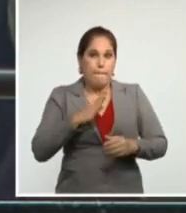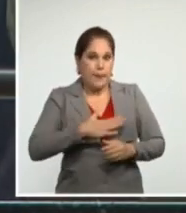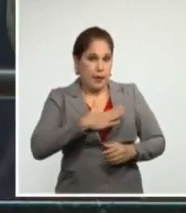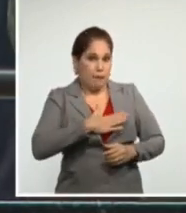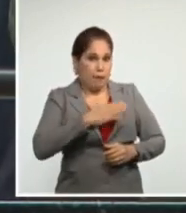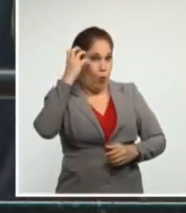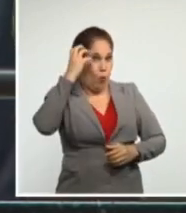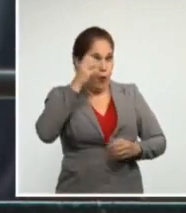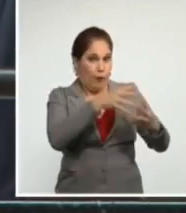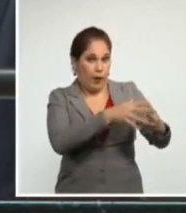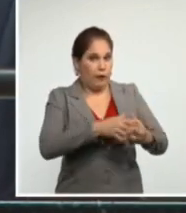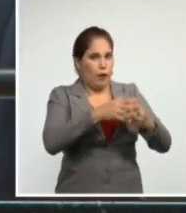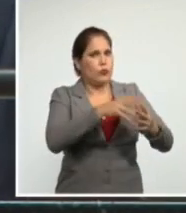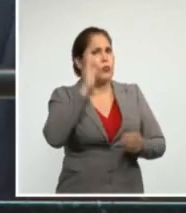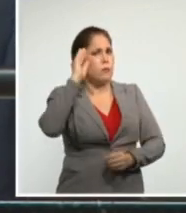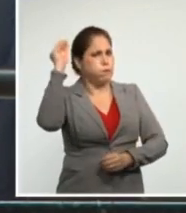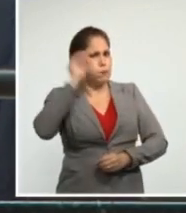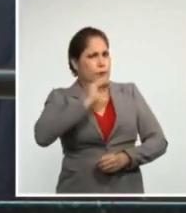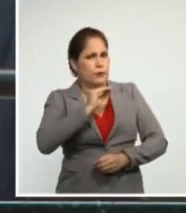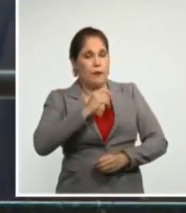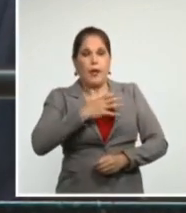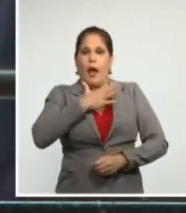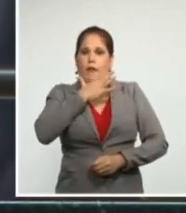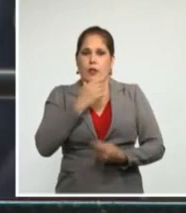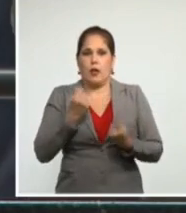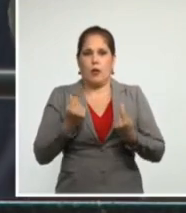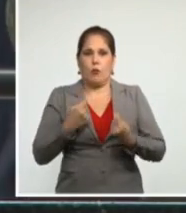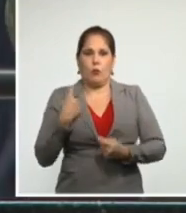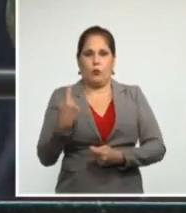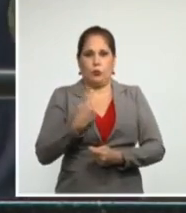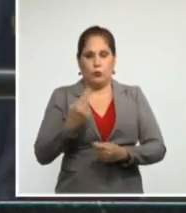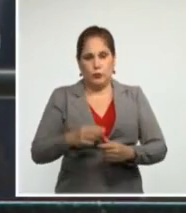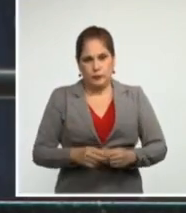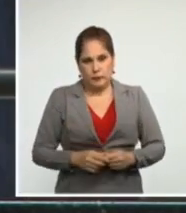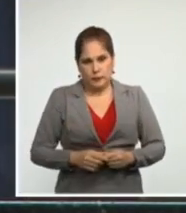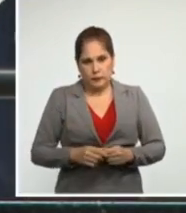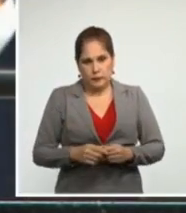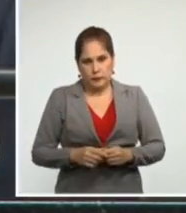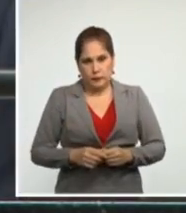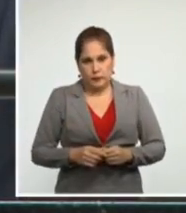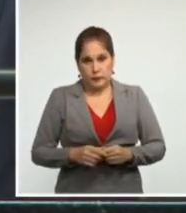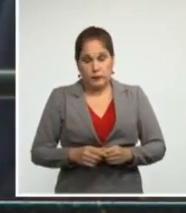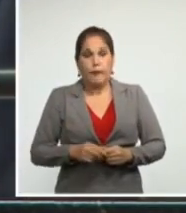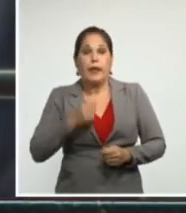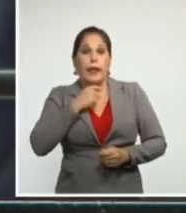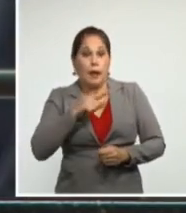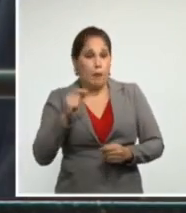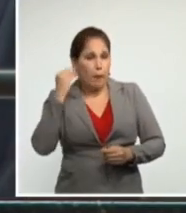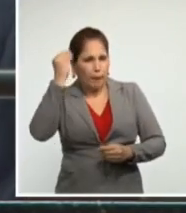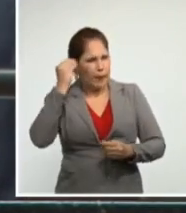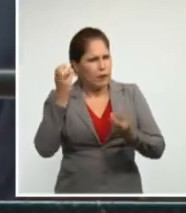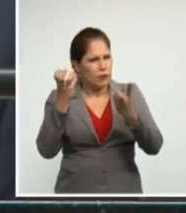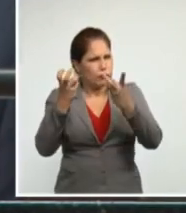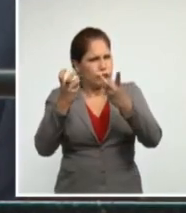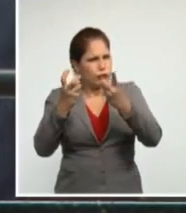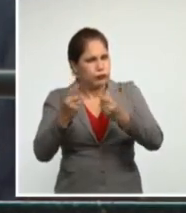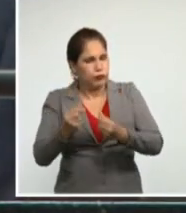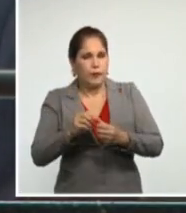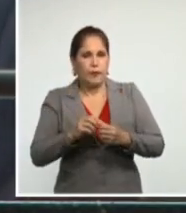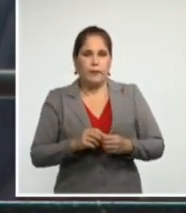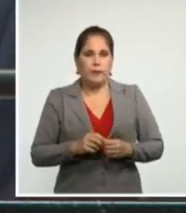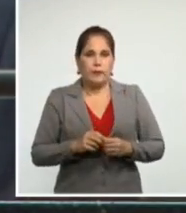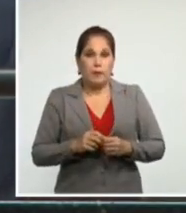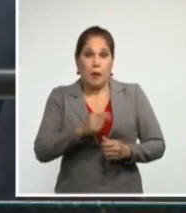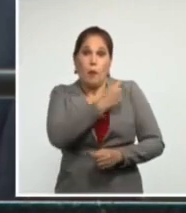de los Estados Unidos causa. Calculan que si someten a la